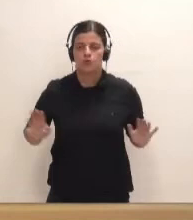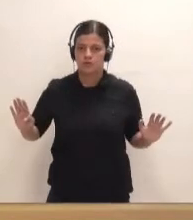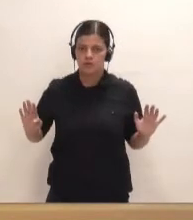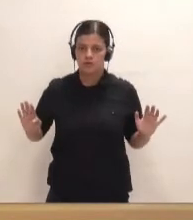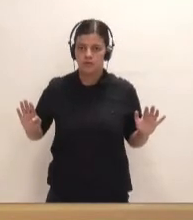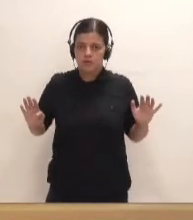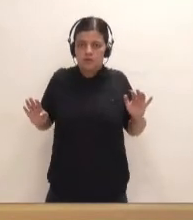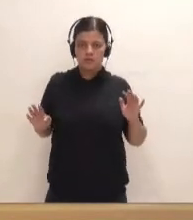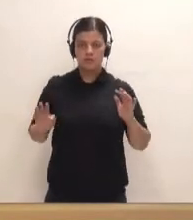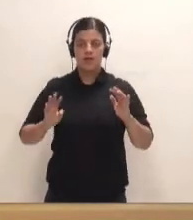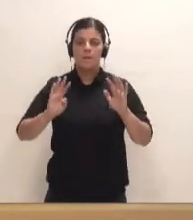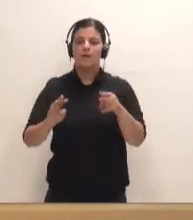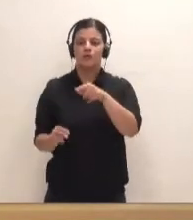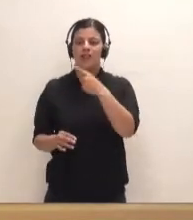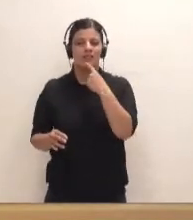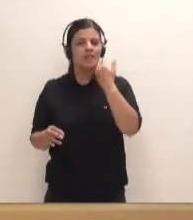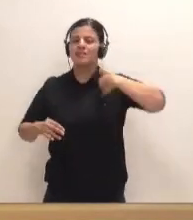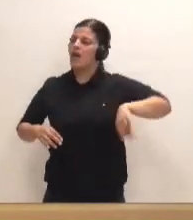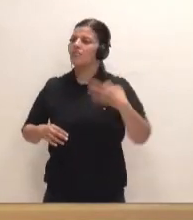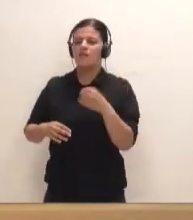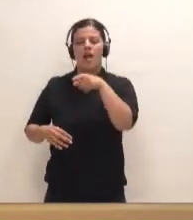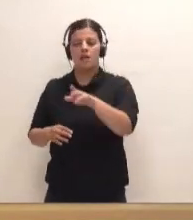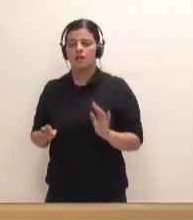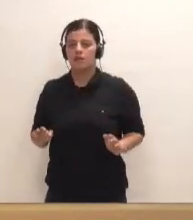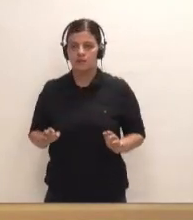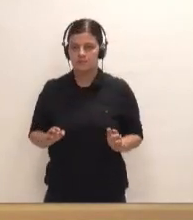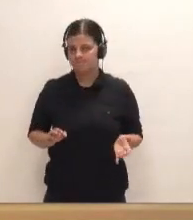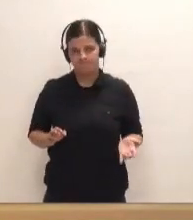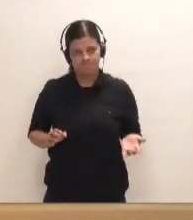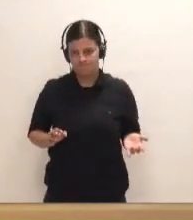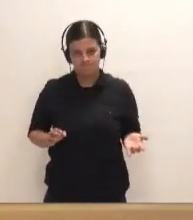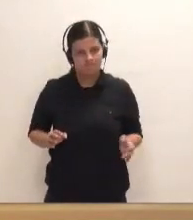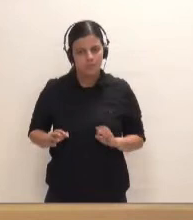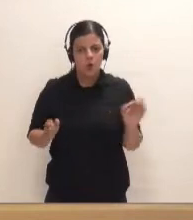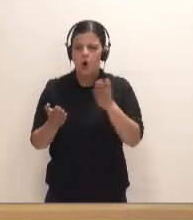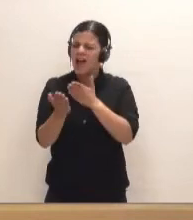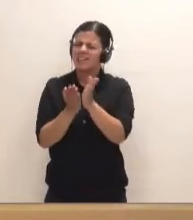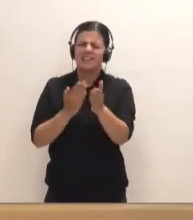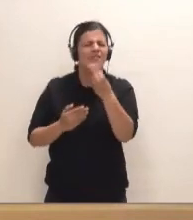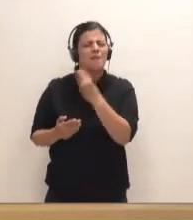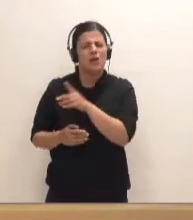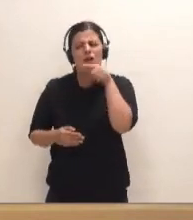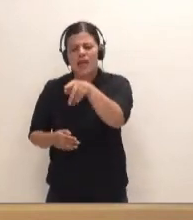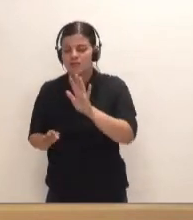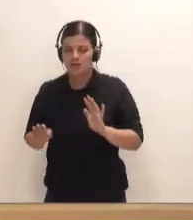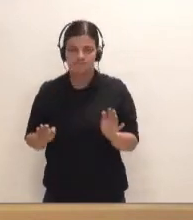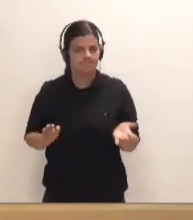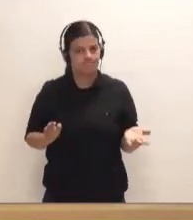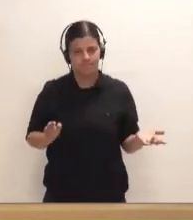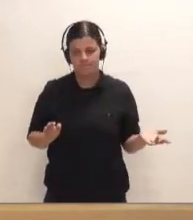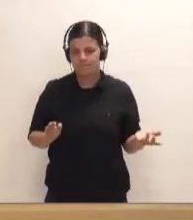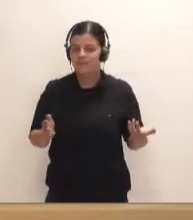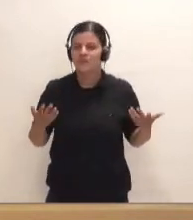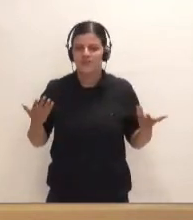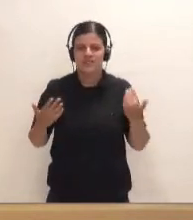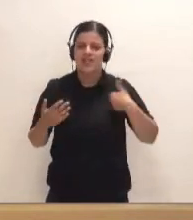Pero no partamos de la base de que usted dice ya dónde tiene que ser. ¿Cuál es la alternativa mejor para